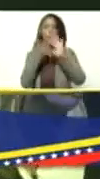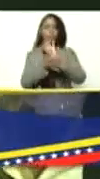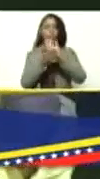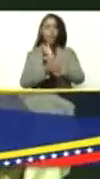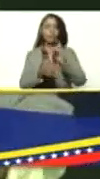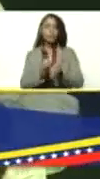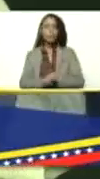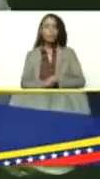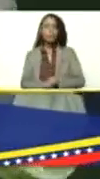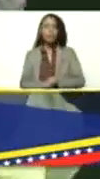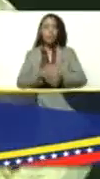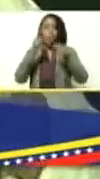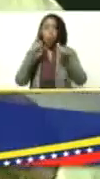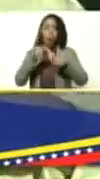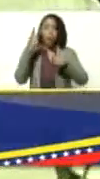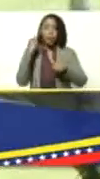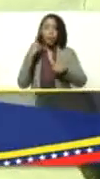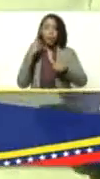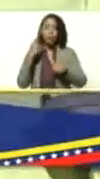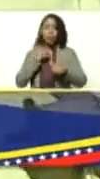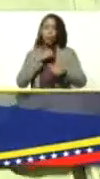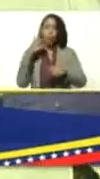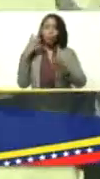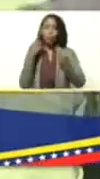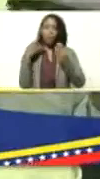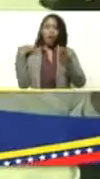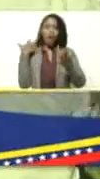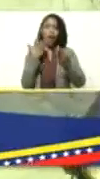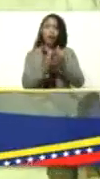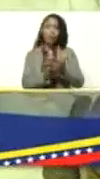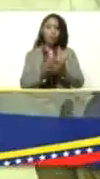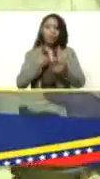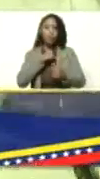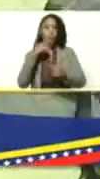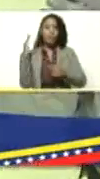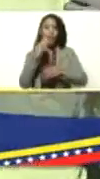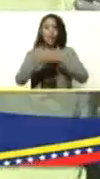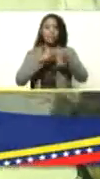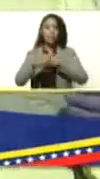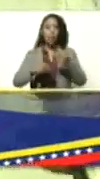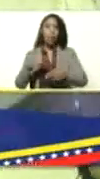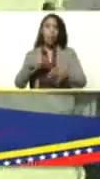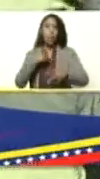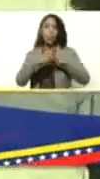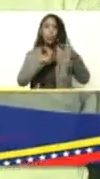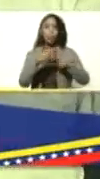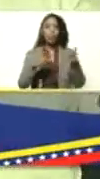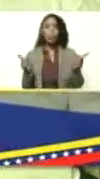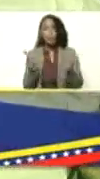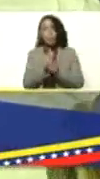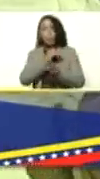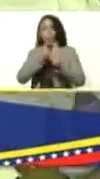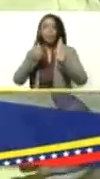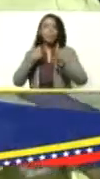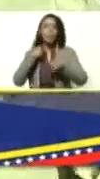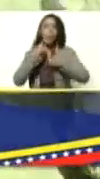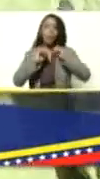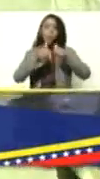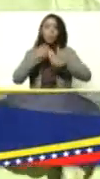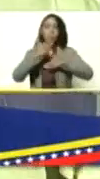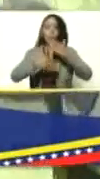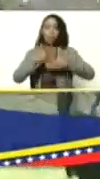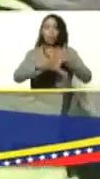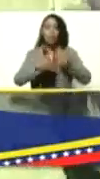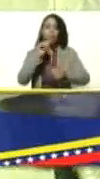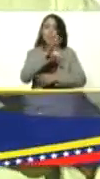hoy ni ayer tenemos muchos años de experiencia venimos siendo productores de pequeña escala comenzamos con un proceso productivo